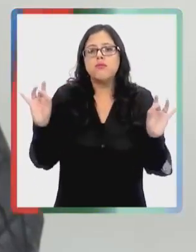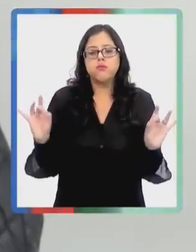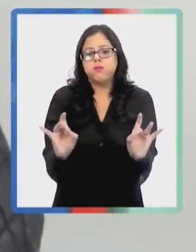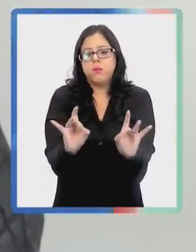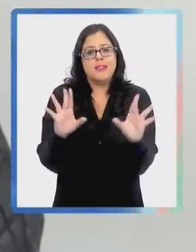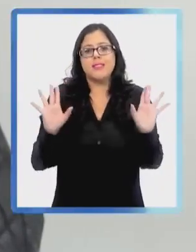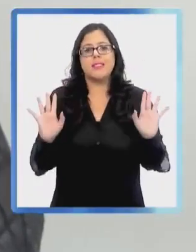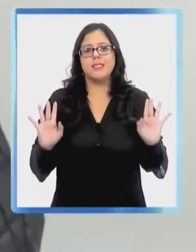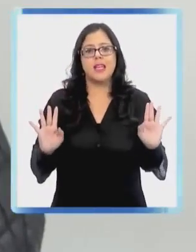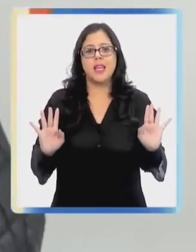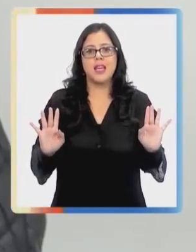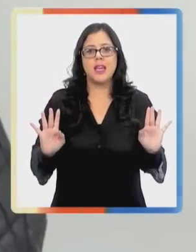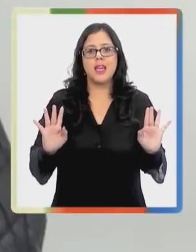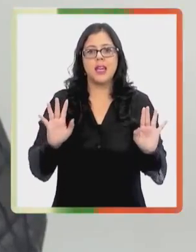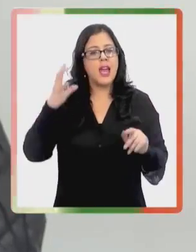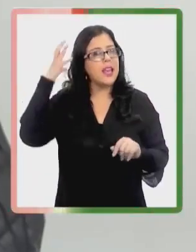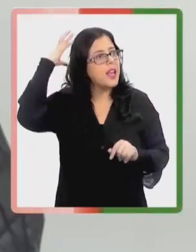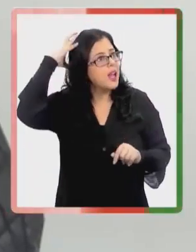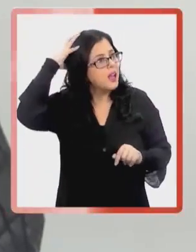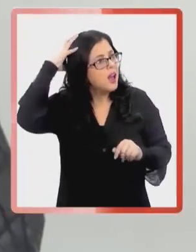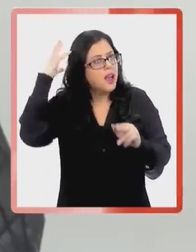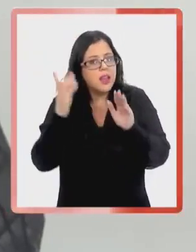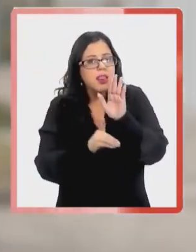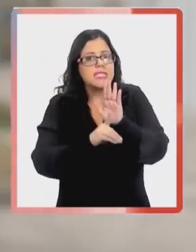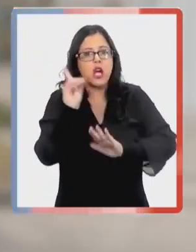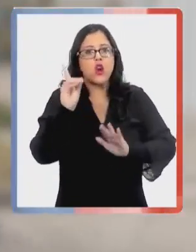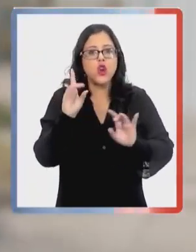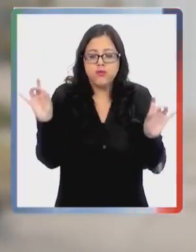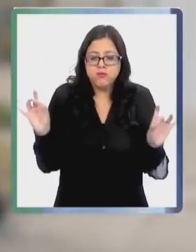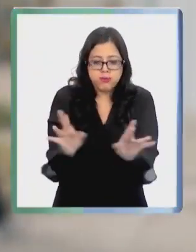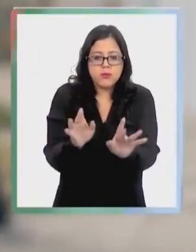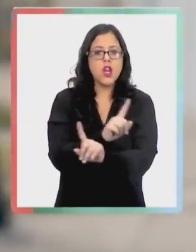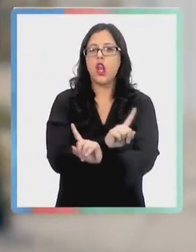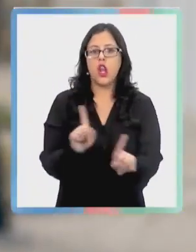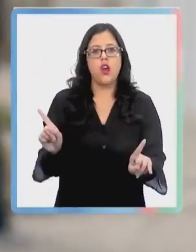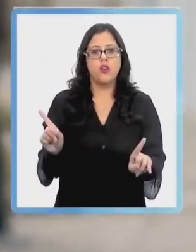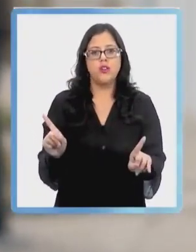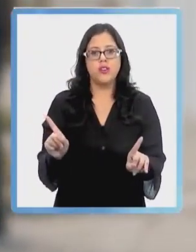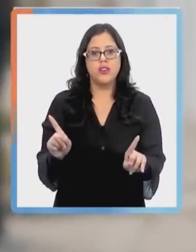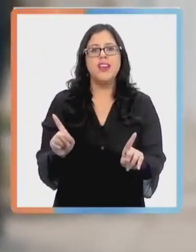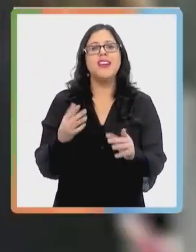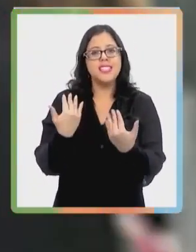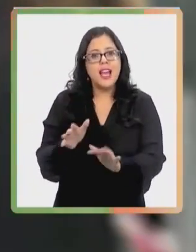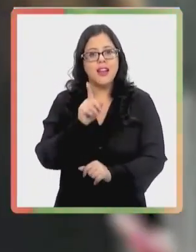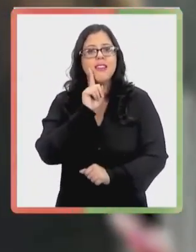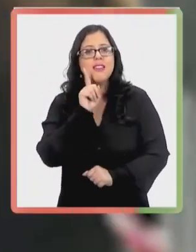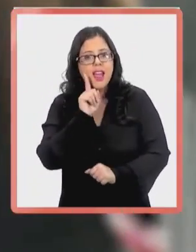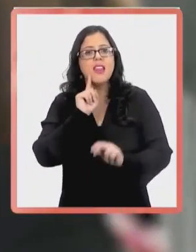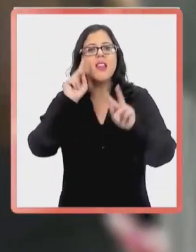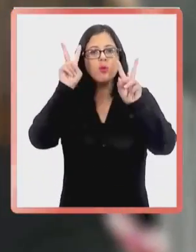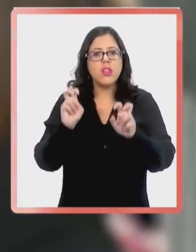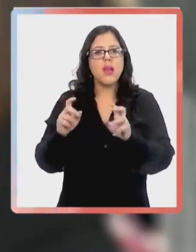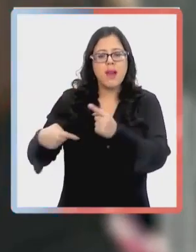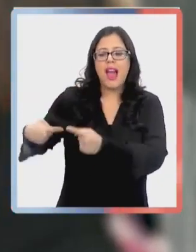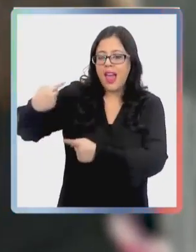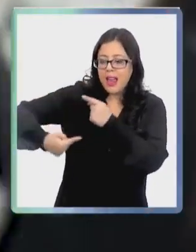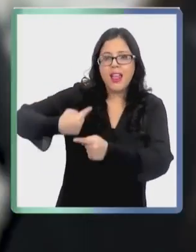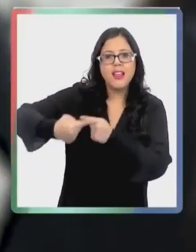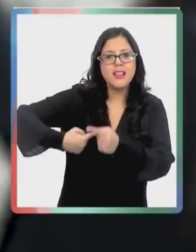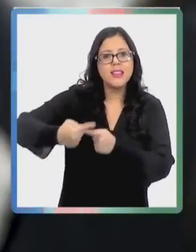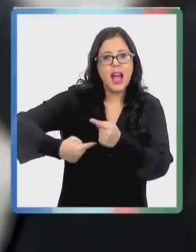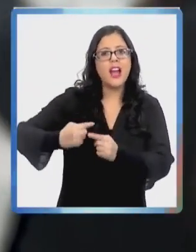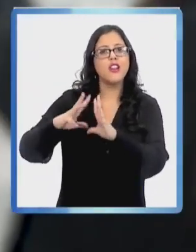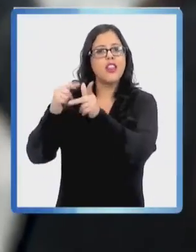suceda, ¿no es cierto?, en el neurodesarrollo de manera espontánea, sino que viene con una carga hereditaria